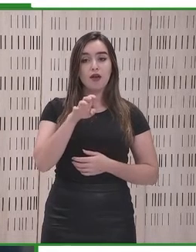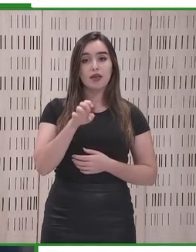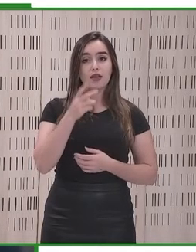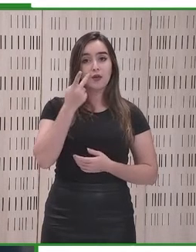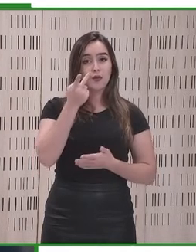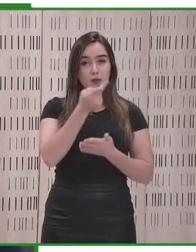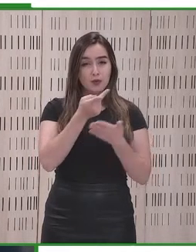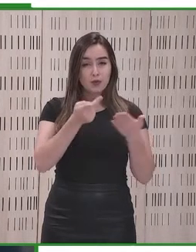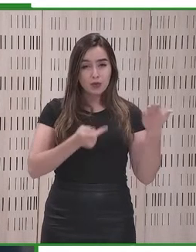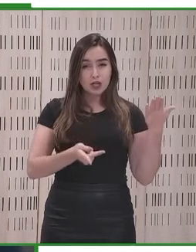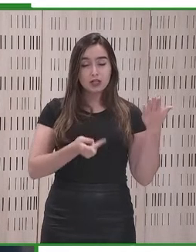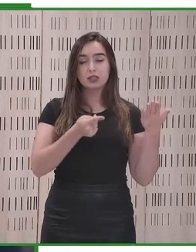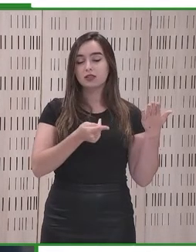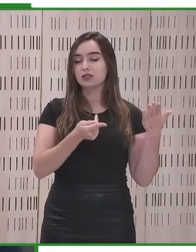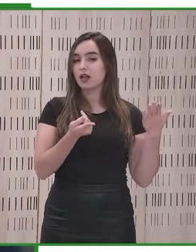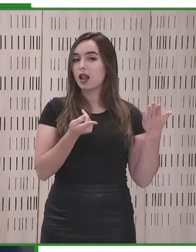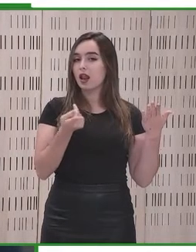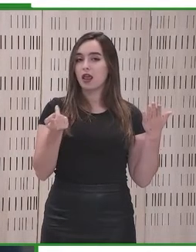electrónicos.